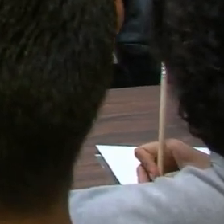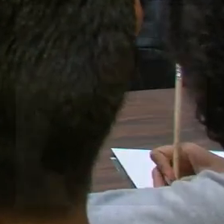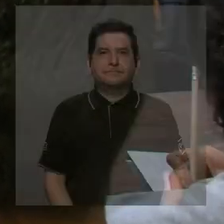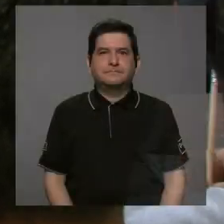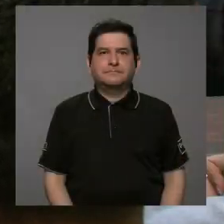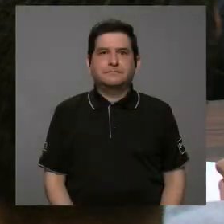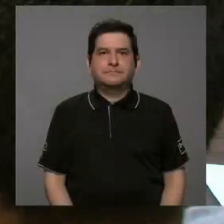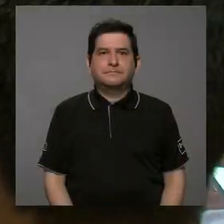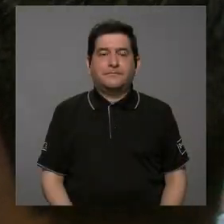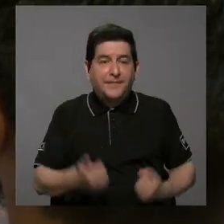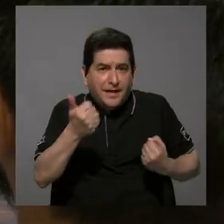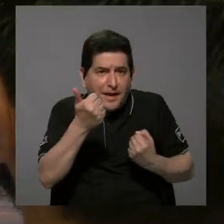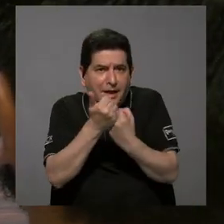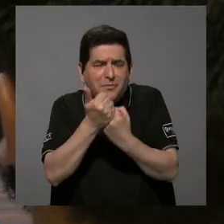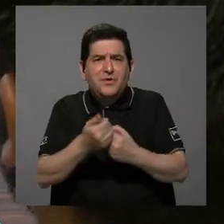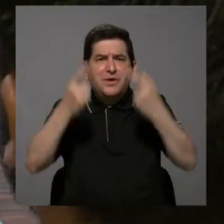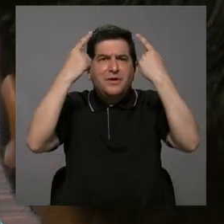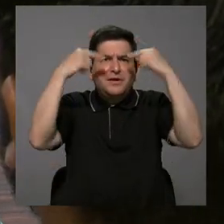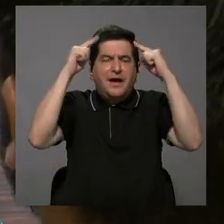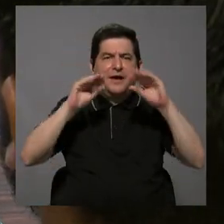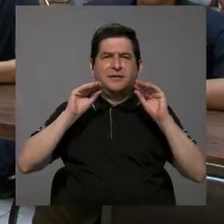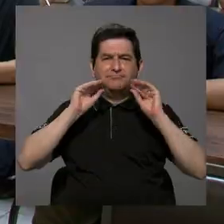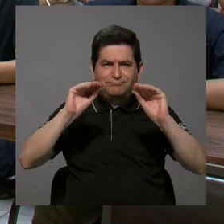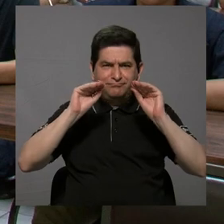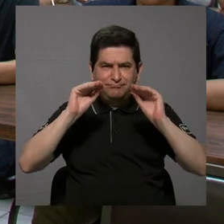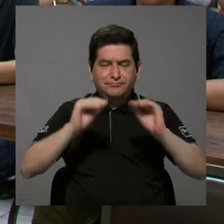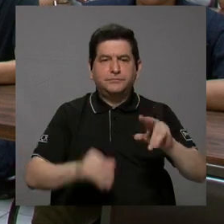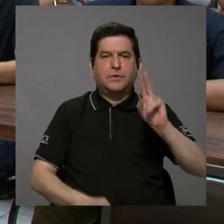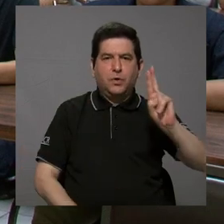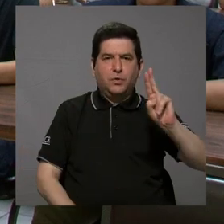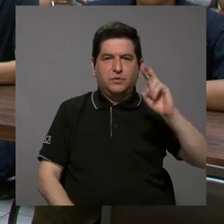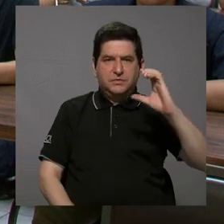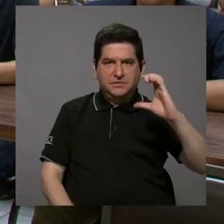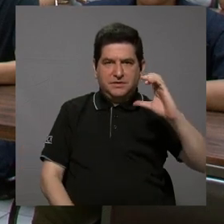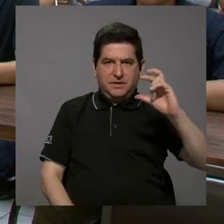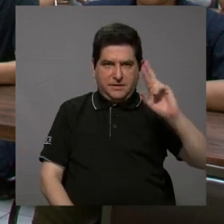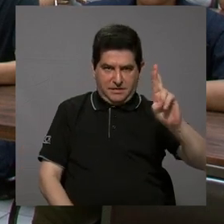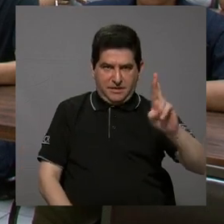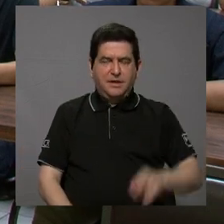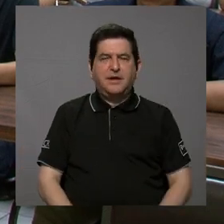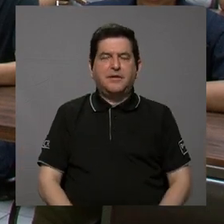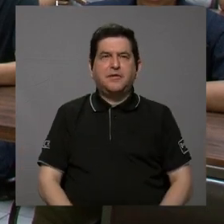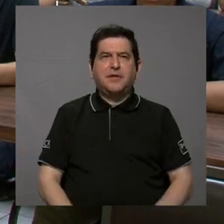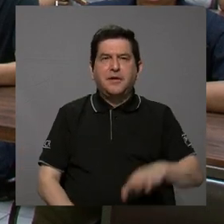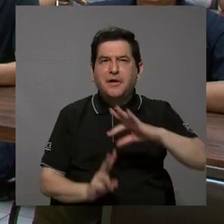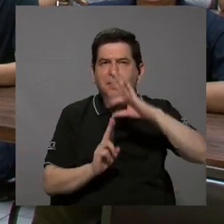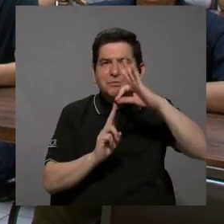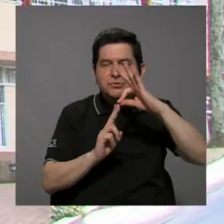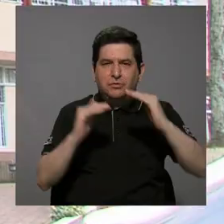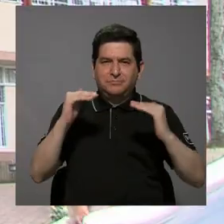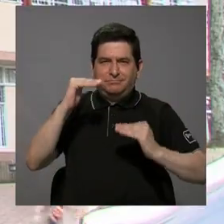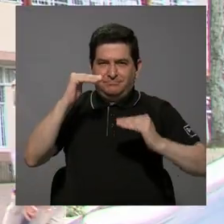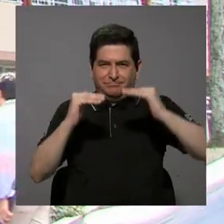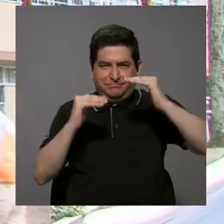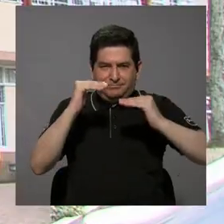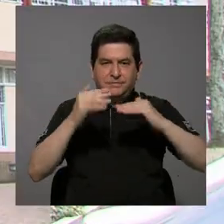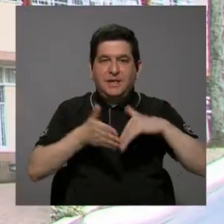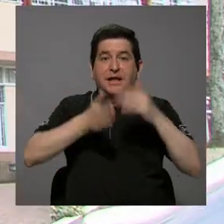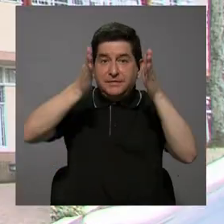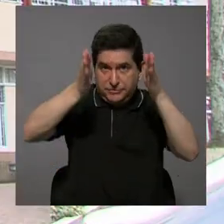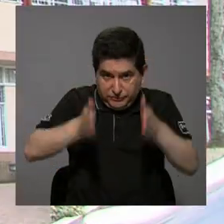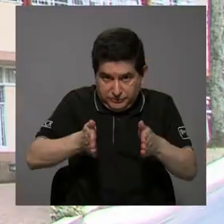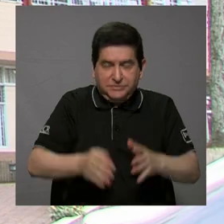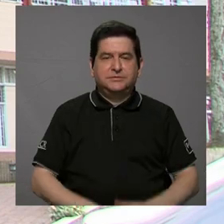Para apostar por el éxito académico, la Universidad de Costa Rica optó por la nivelación entre los